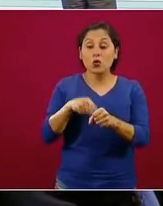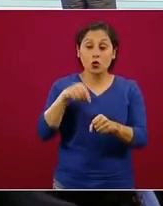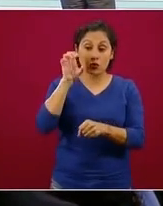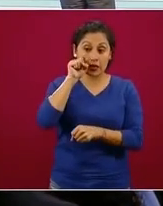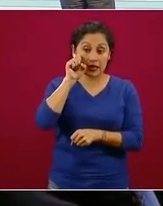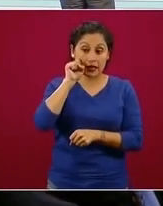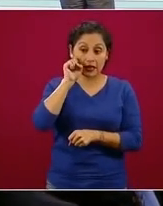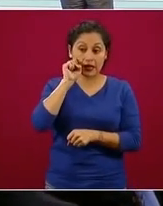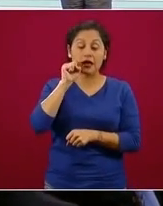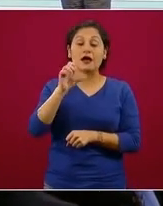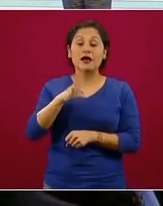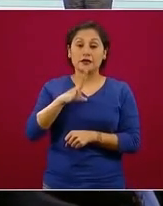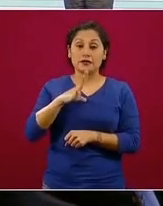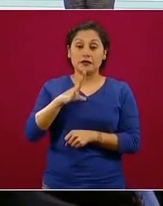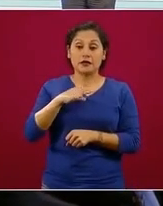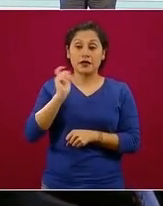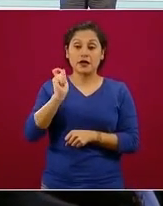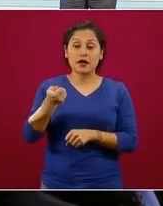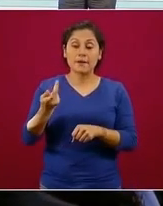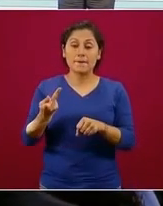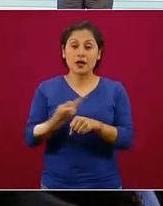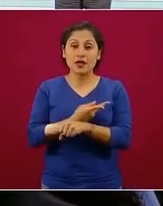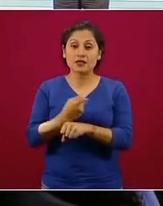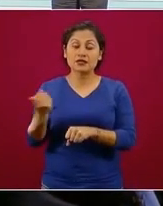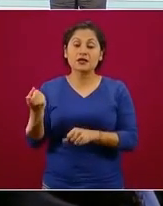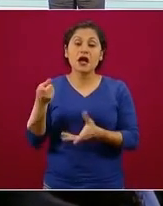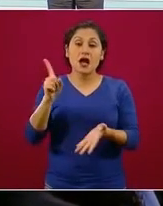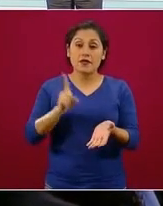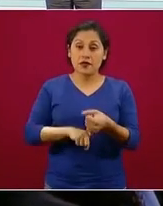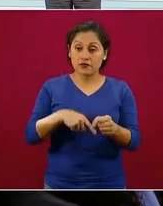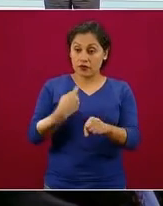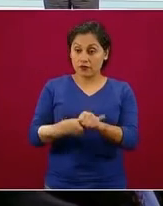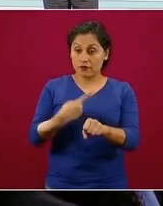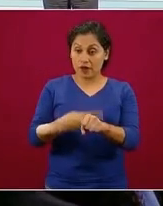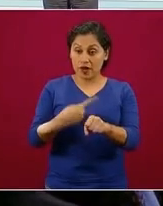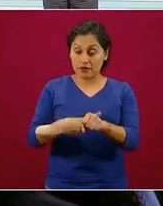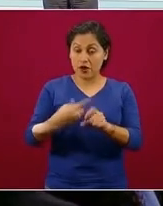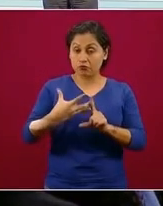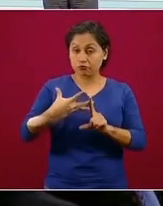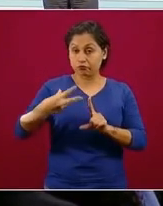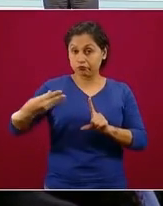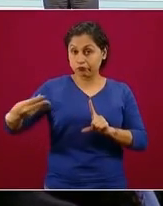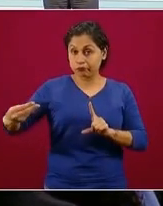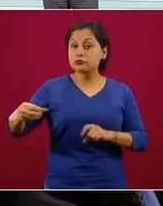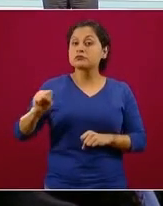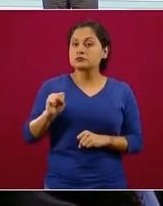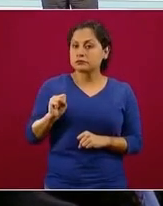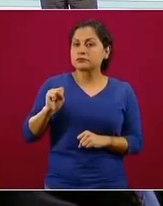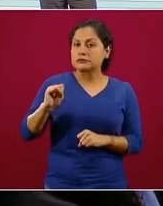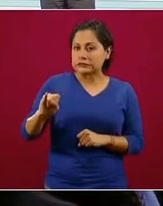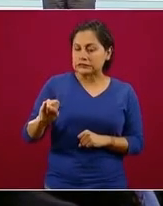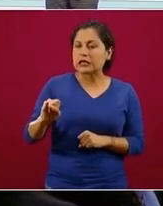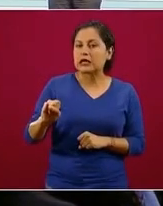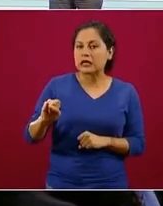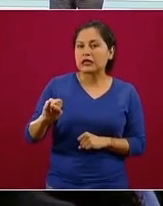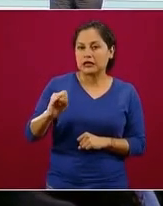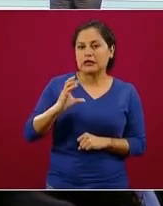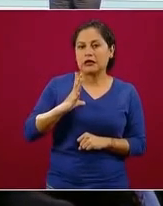esto quiere decir que su condición de riesgo epidémico de COVID en este momento está en condición alta,